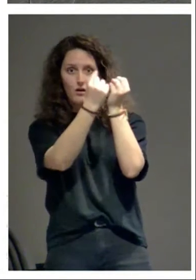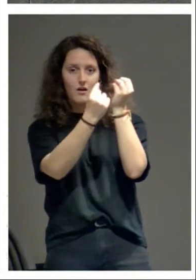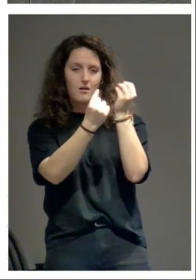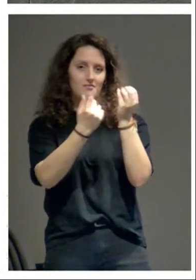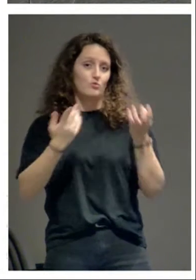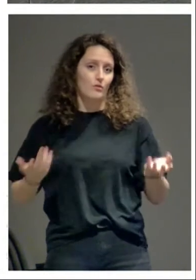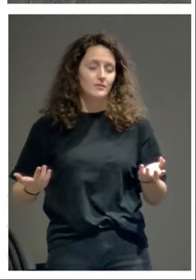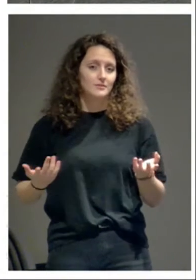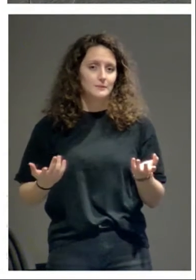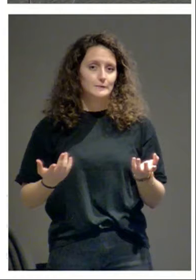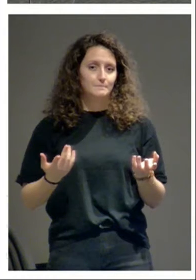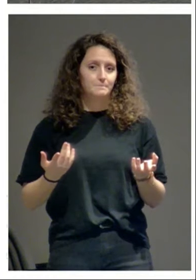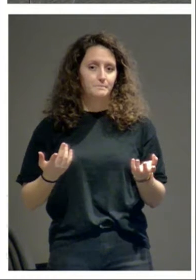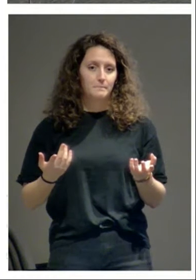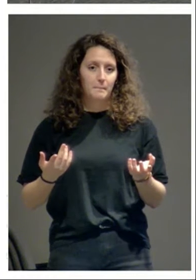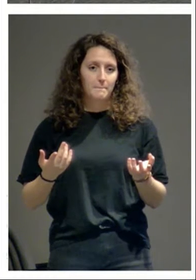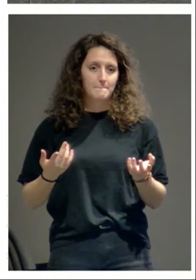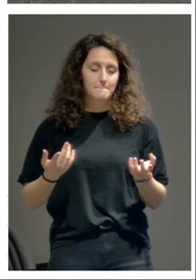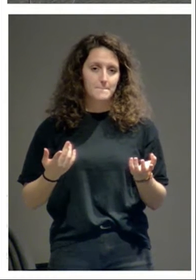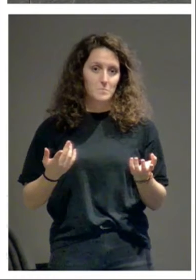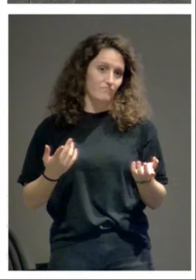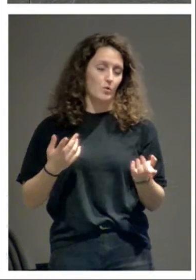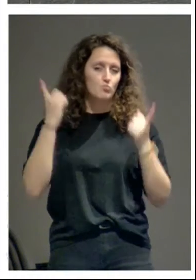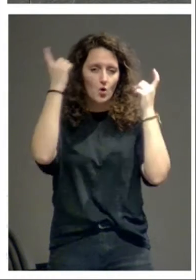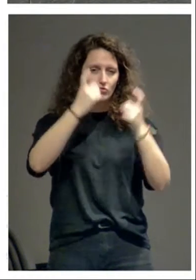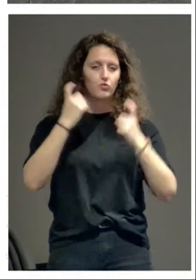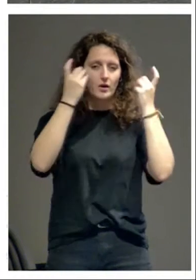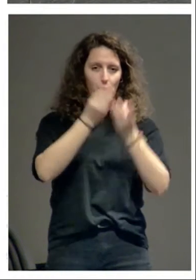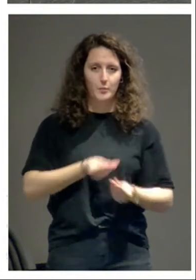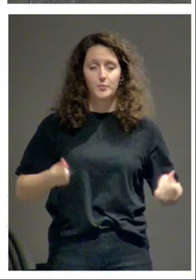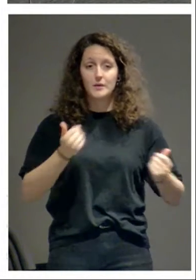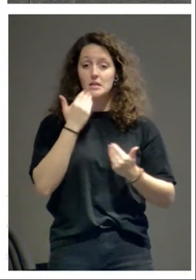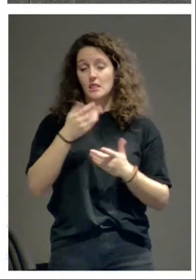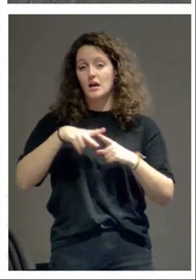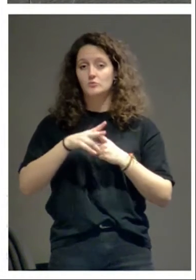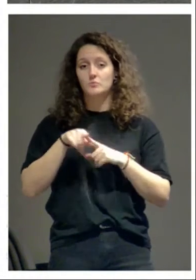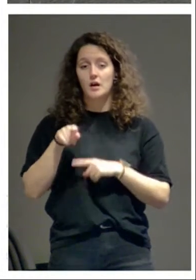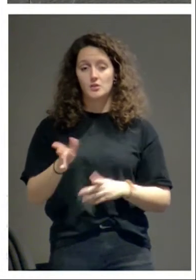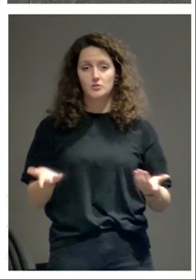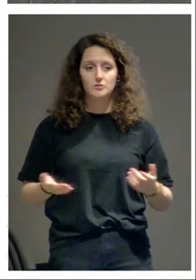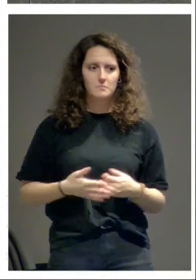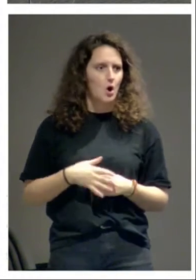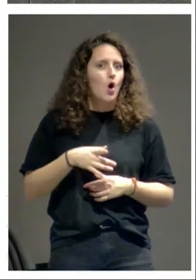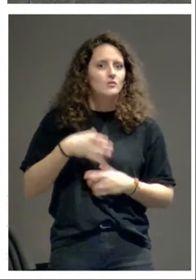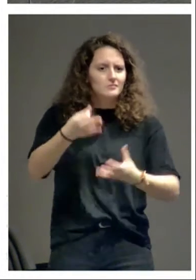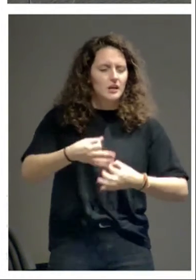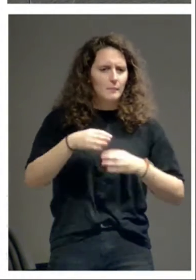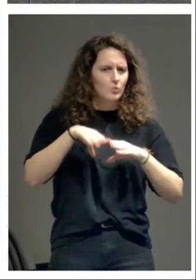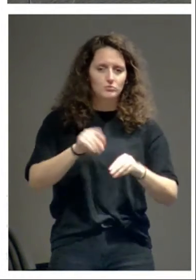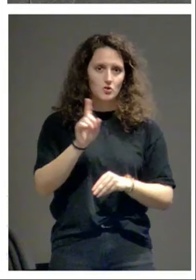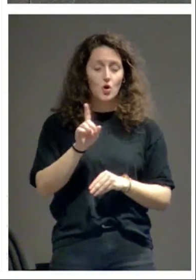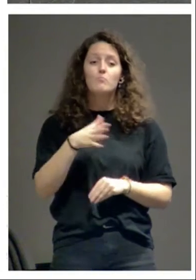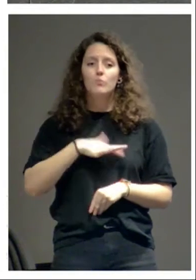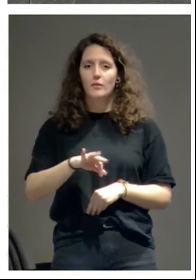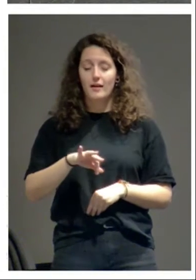se alivia el esfuerzo mediante este tipo de instrumentos. Pero no siempre se utilizan, ni siquiera en el